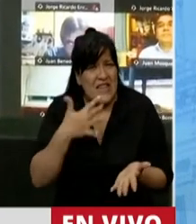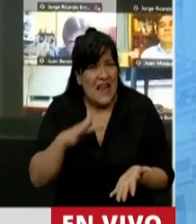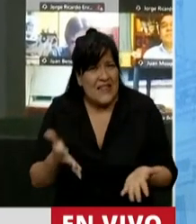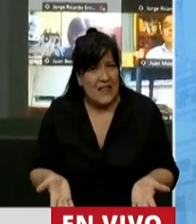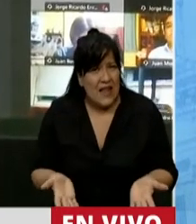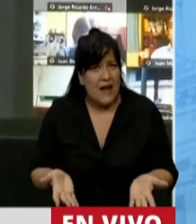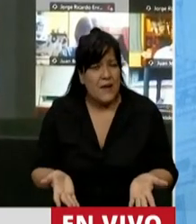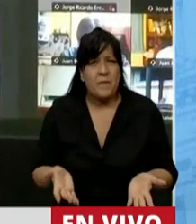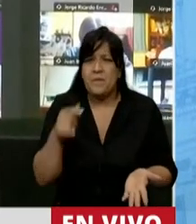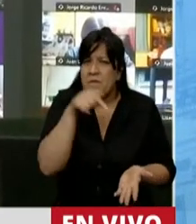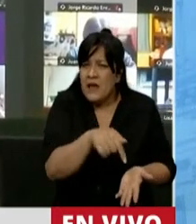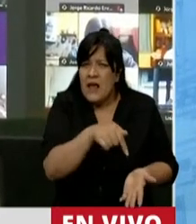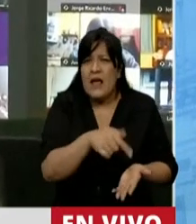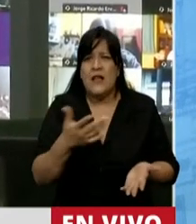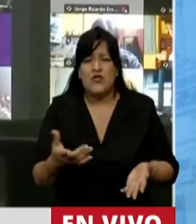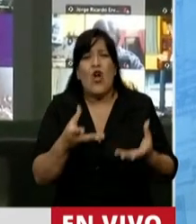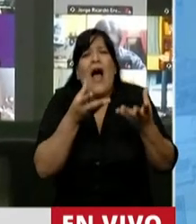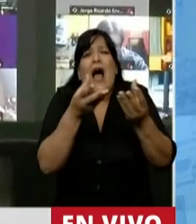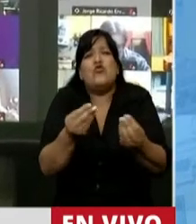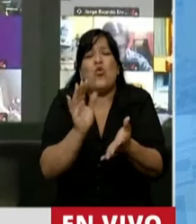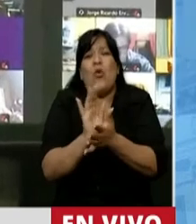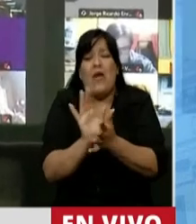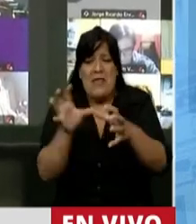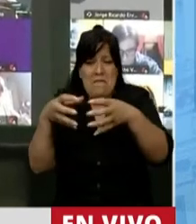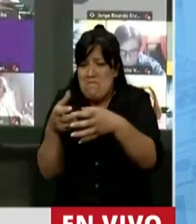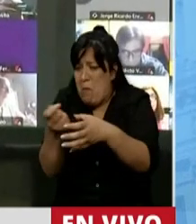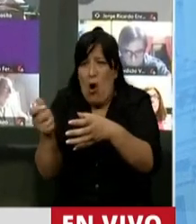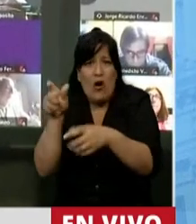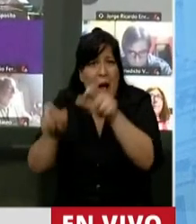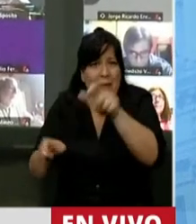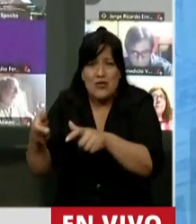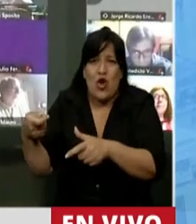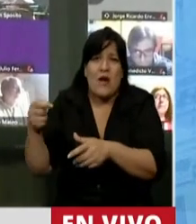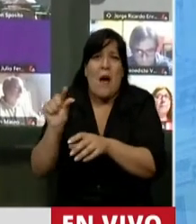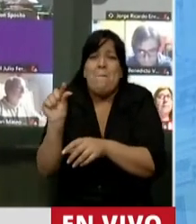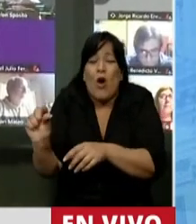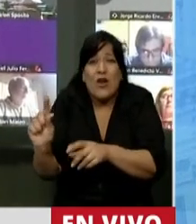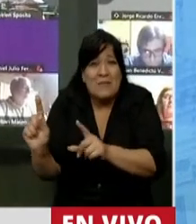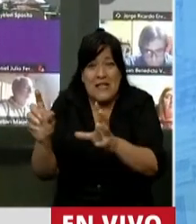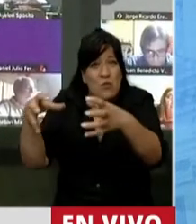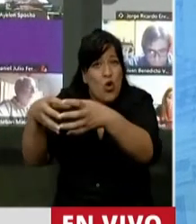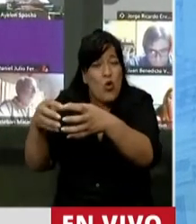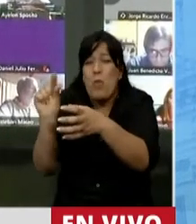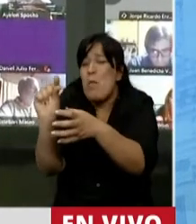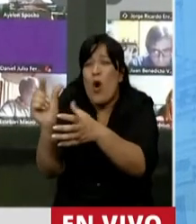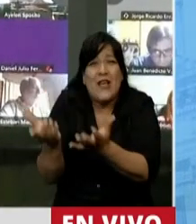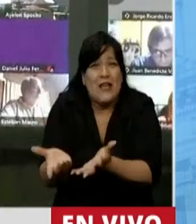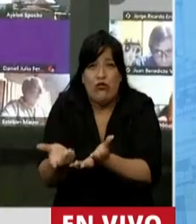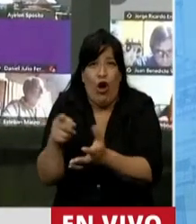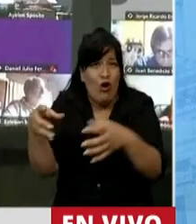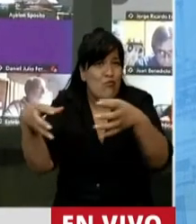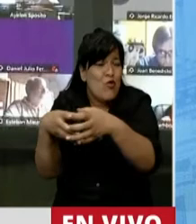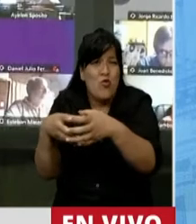entender que es una ayuda de unos poquitos, un poquito de ese sector, un sector